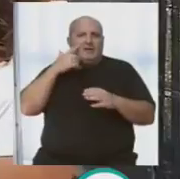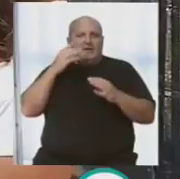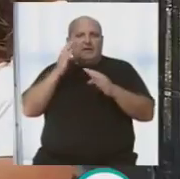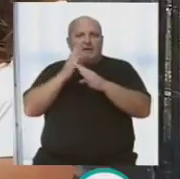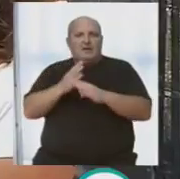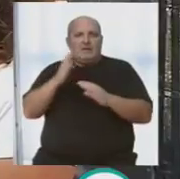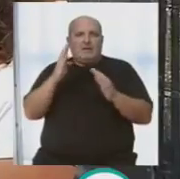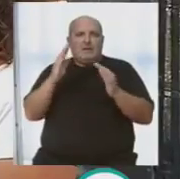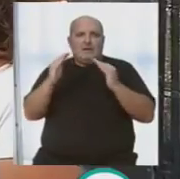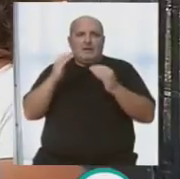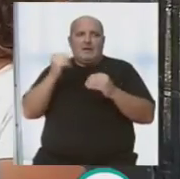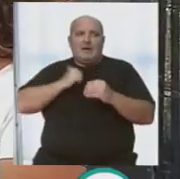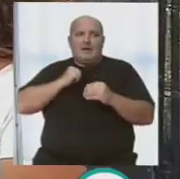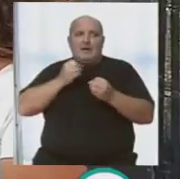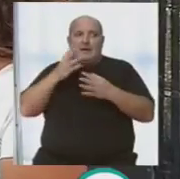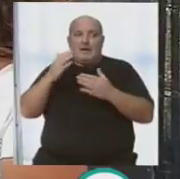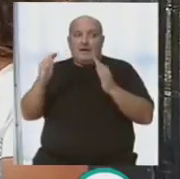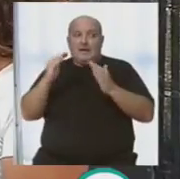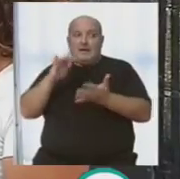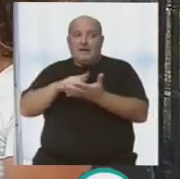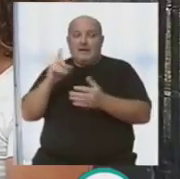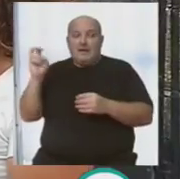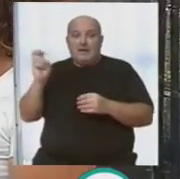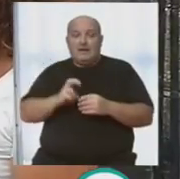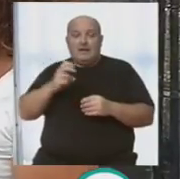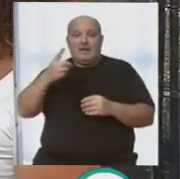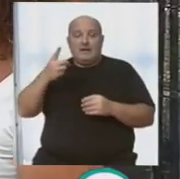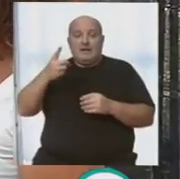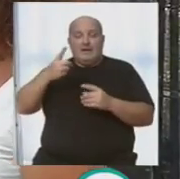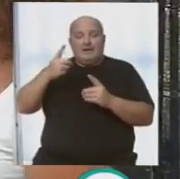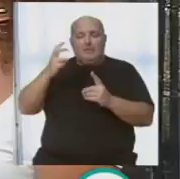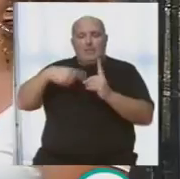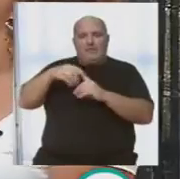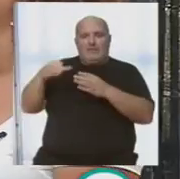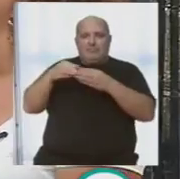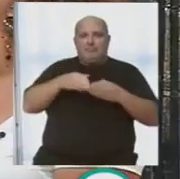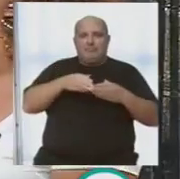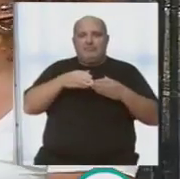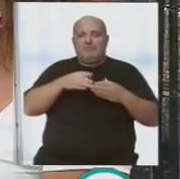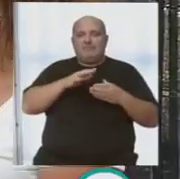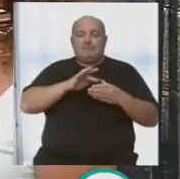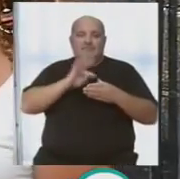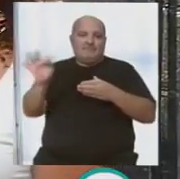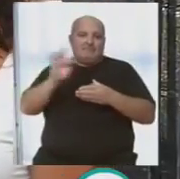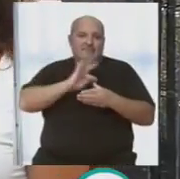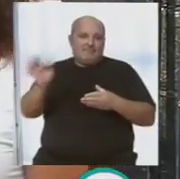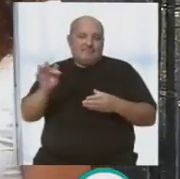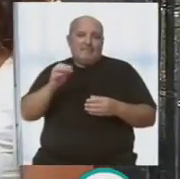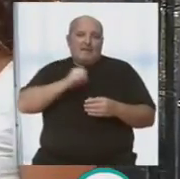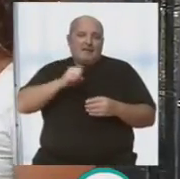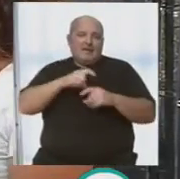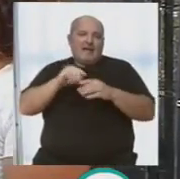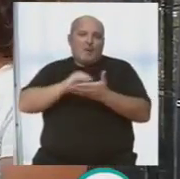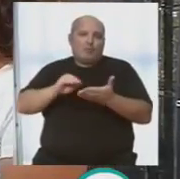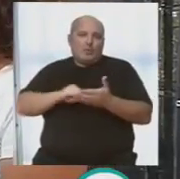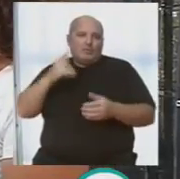cantan a Paco Alba, van a aprovechar que pasa el tren por la segunda guada, para llegar hasta Madrid, que es el que van a cantar algunos